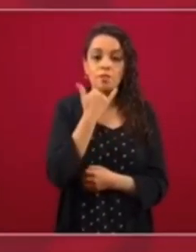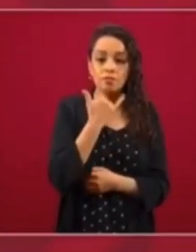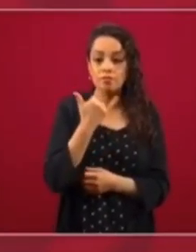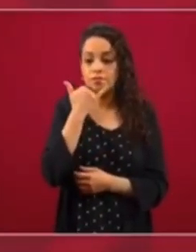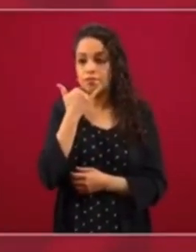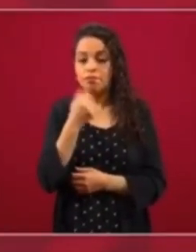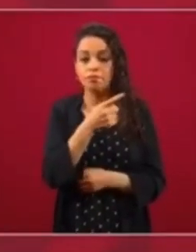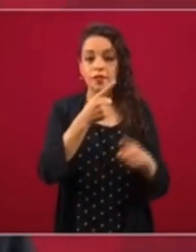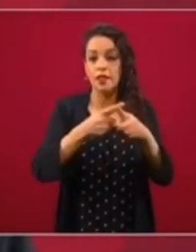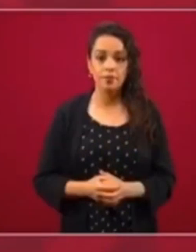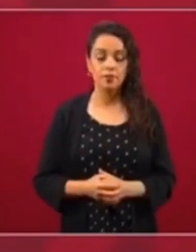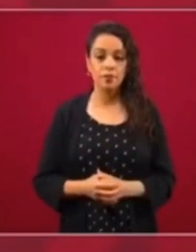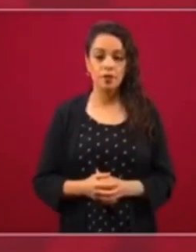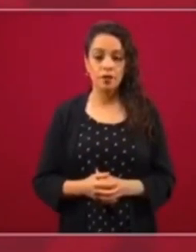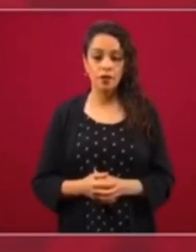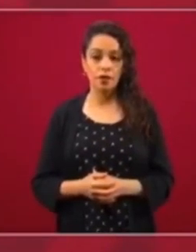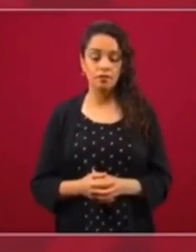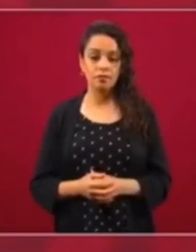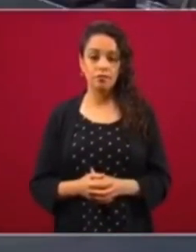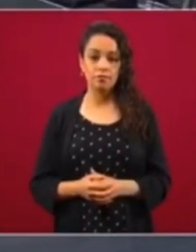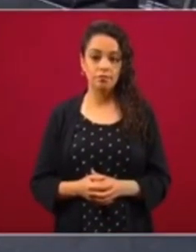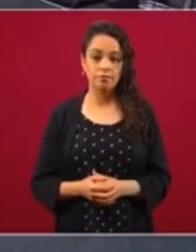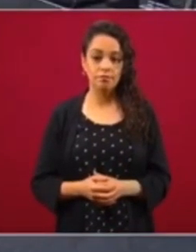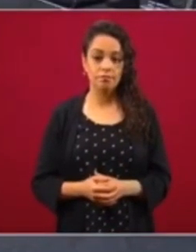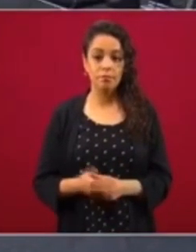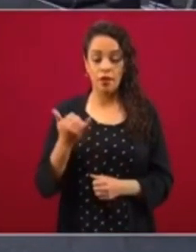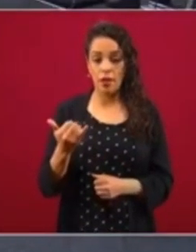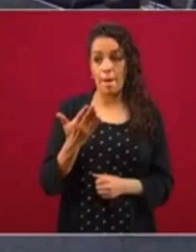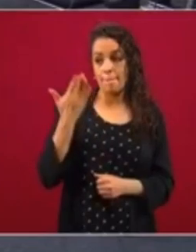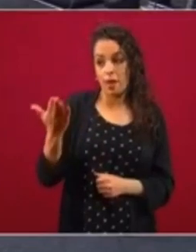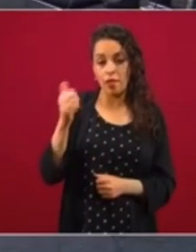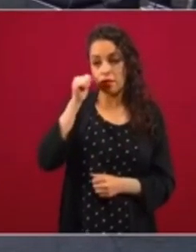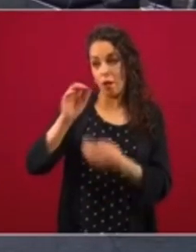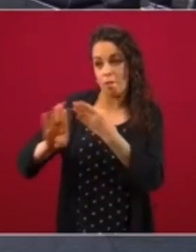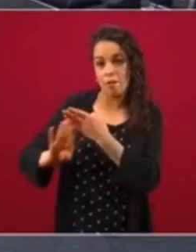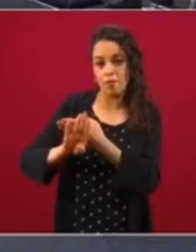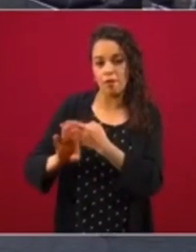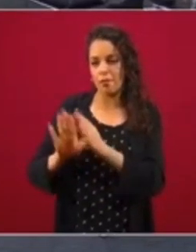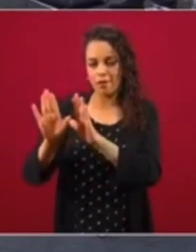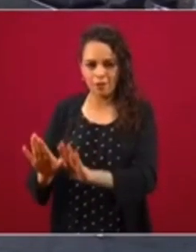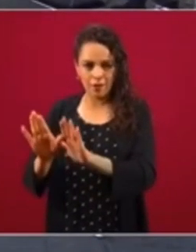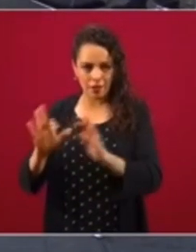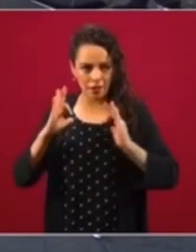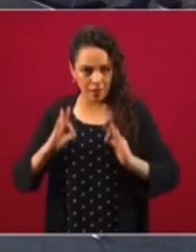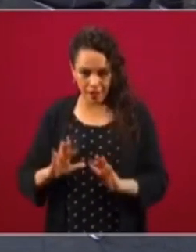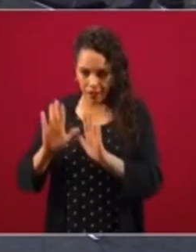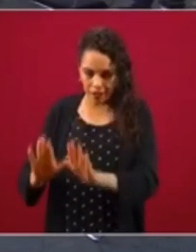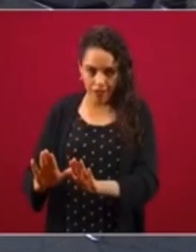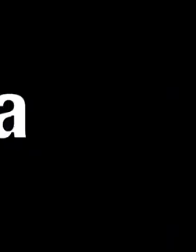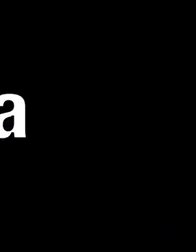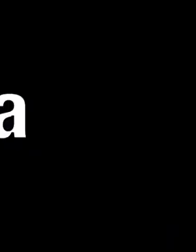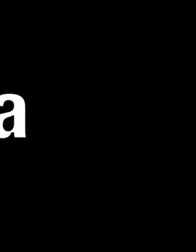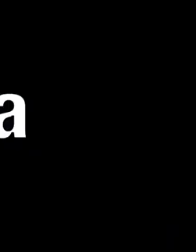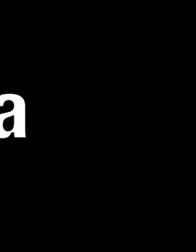molestias que causa. Pedirle a nuestros adversarios que se serenen, porque vamos a seguir limpiando.